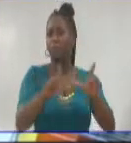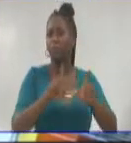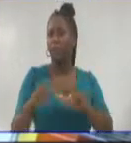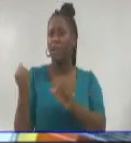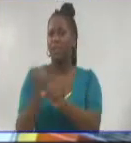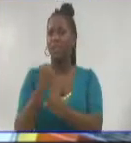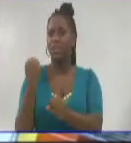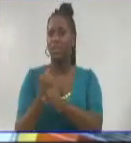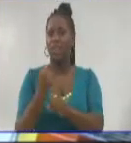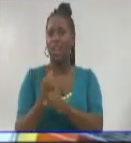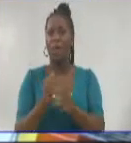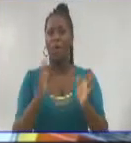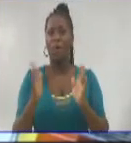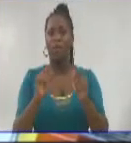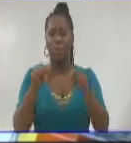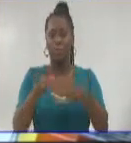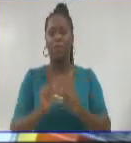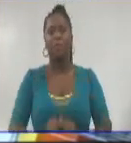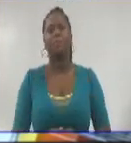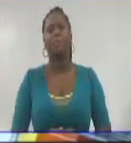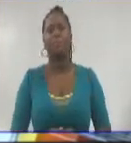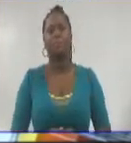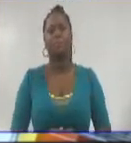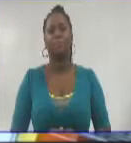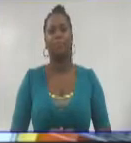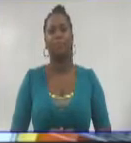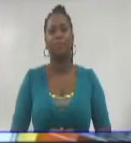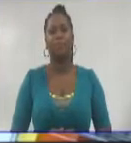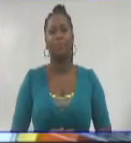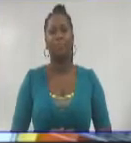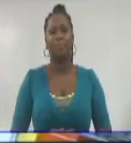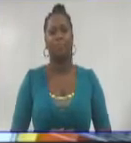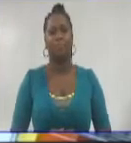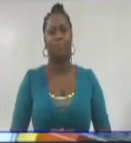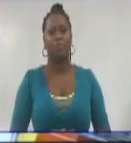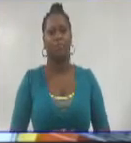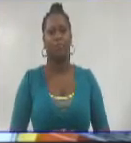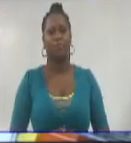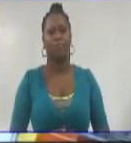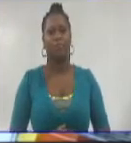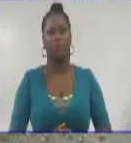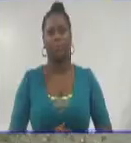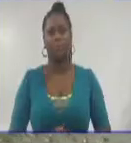labor destacada en esa área urbana. Allí estuvo la periodista Hidolki Sargüeya Perrión.